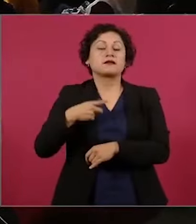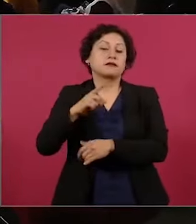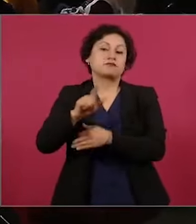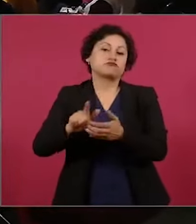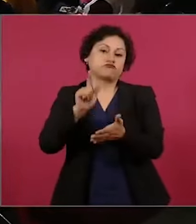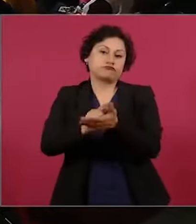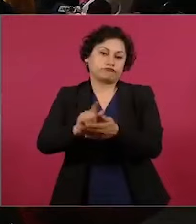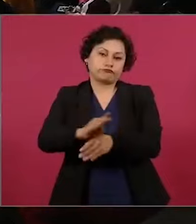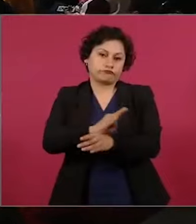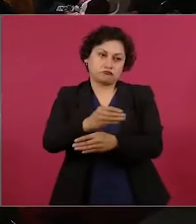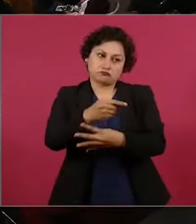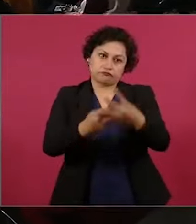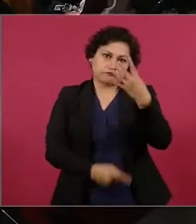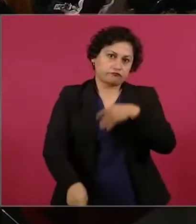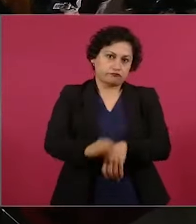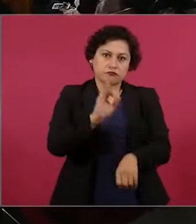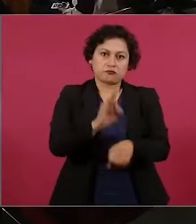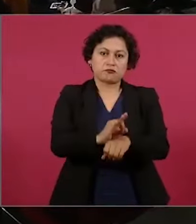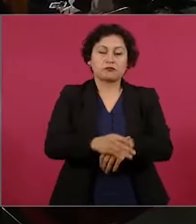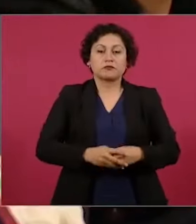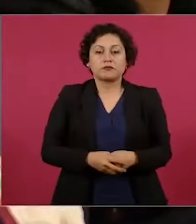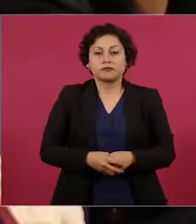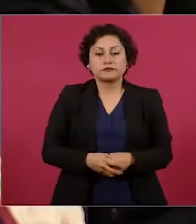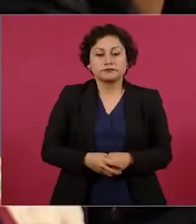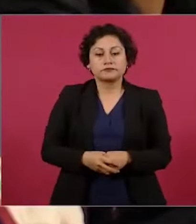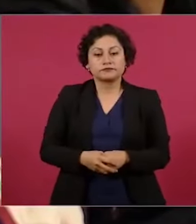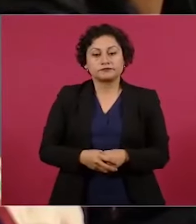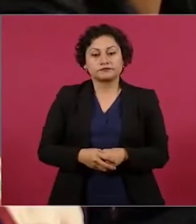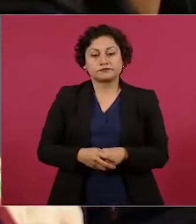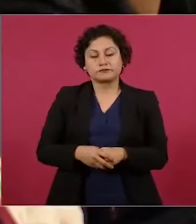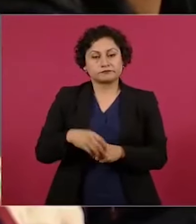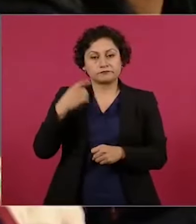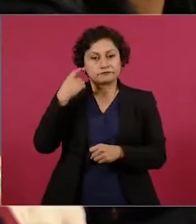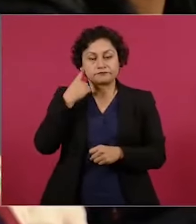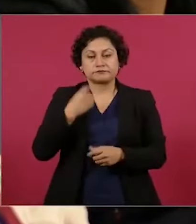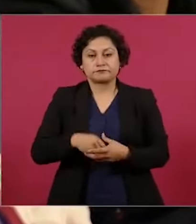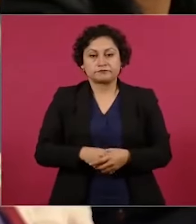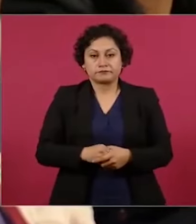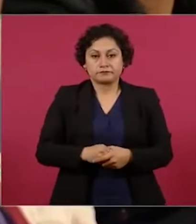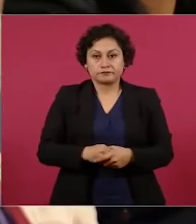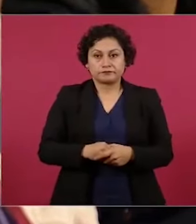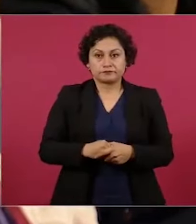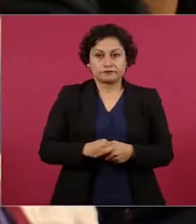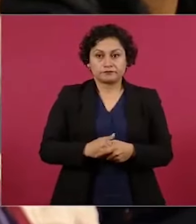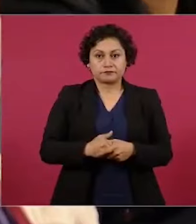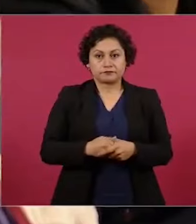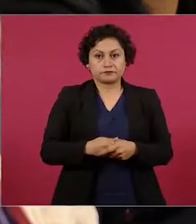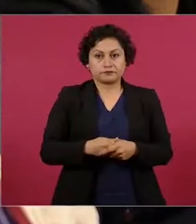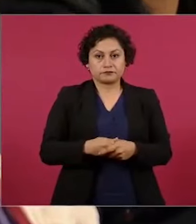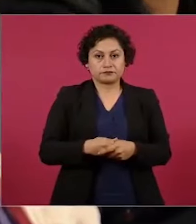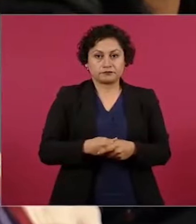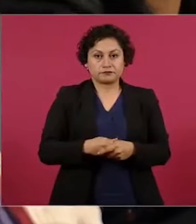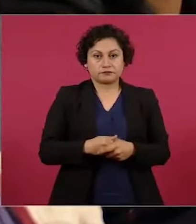que haga el instituto. Habían dicho primero que solamente se iba a tener el acceso a los servicios de salud y todo lo que tenía que ver con las